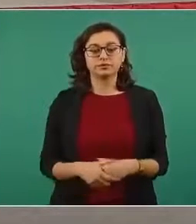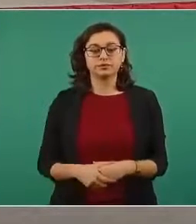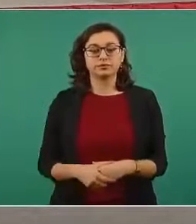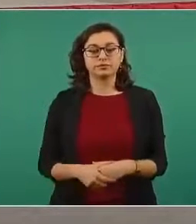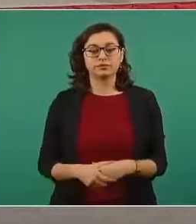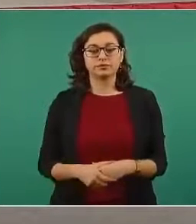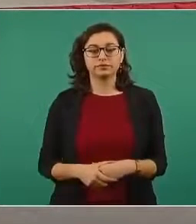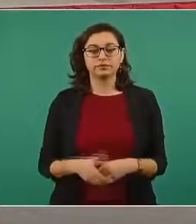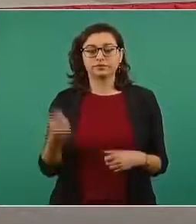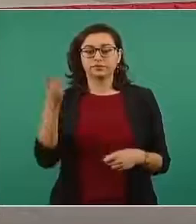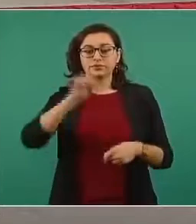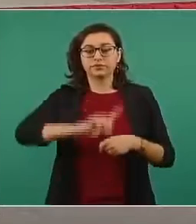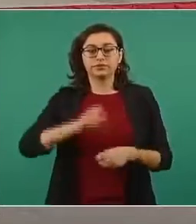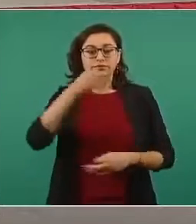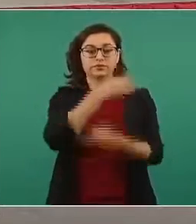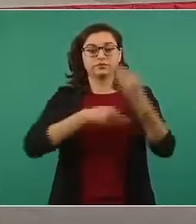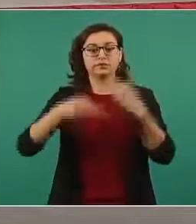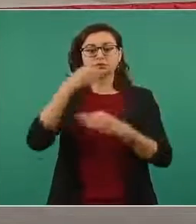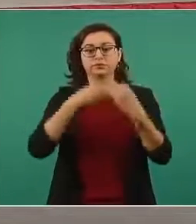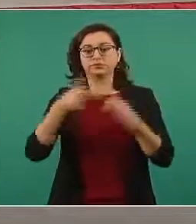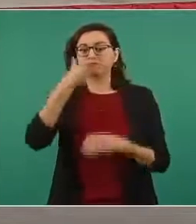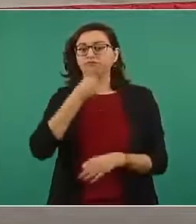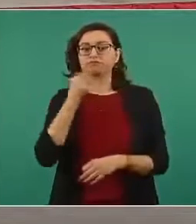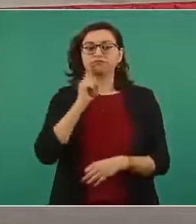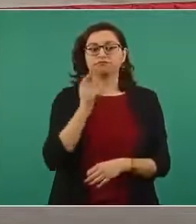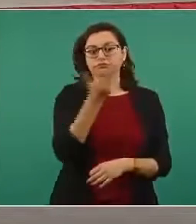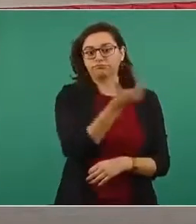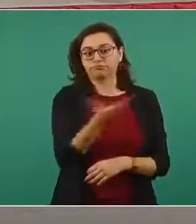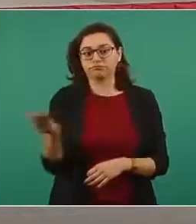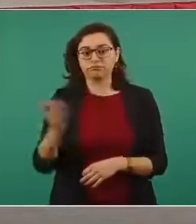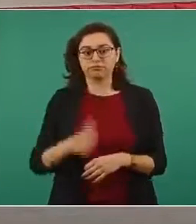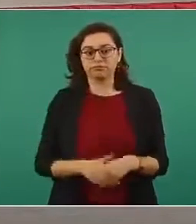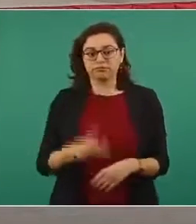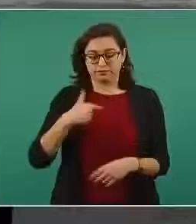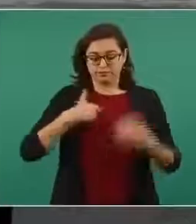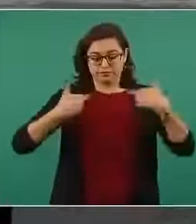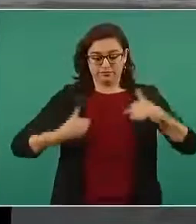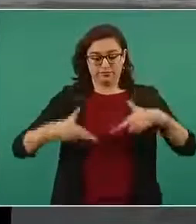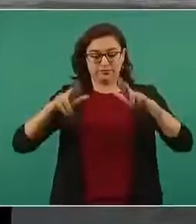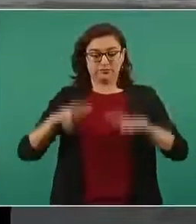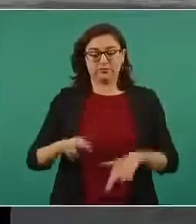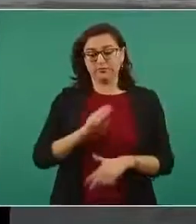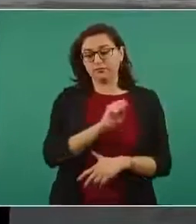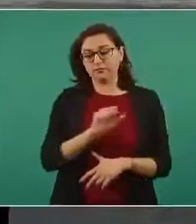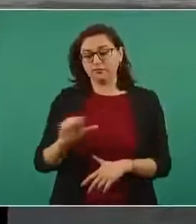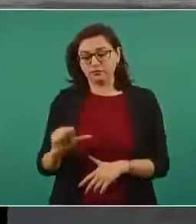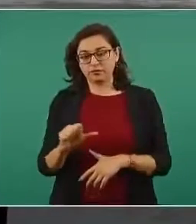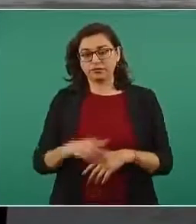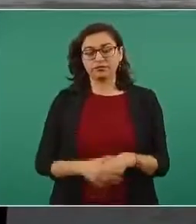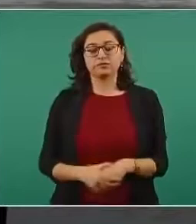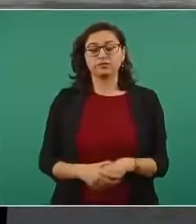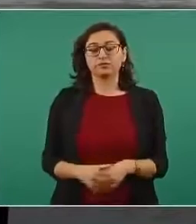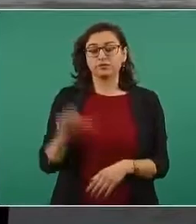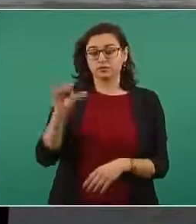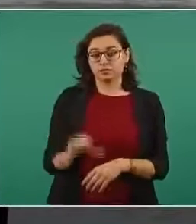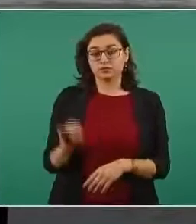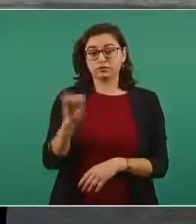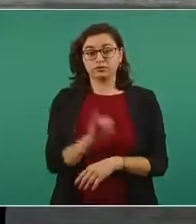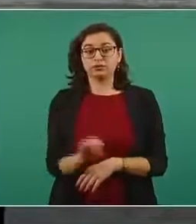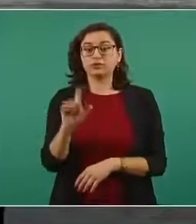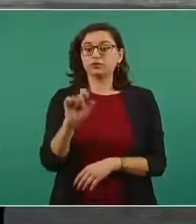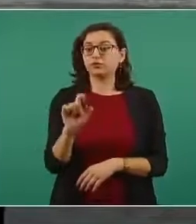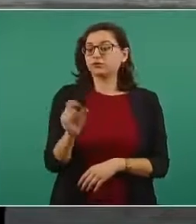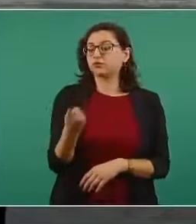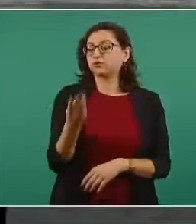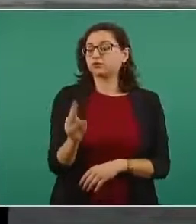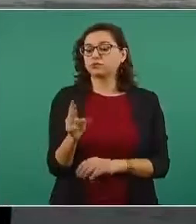Buenos días a todos y a todas. En representación de la Secretaría de Salud, me permito informarle que la mañana de este jueves 20 de mayo